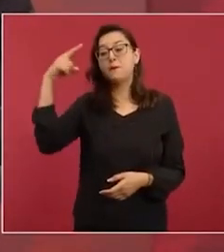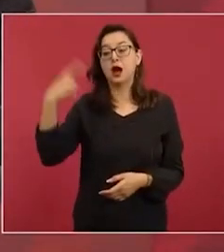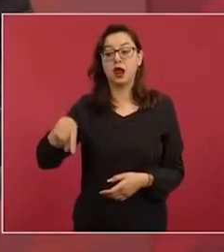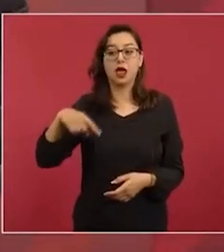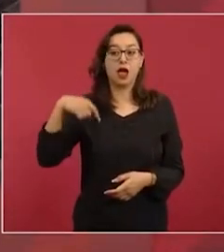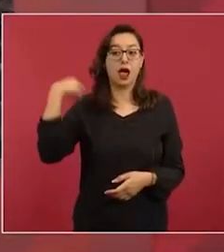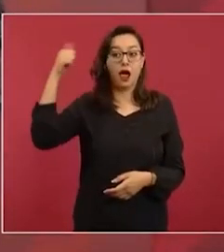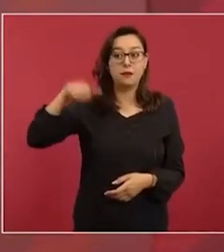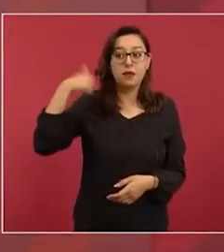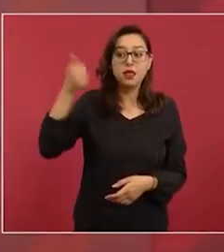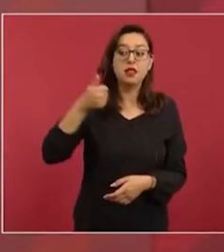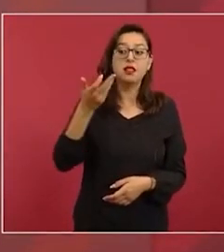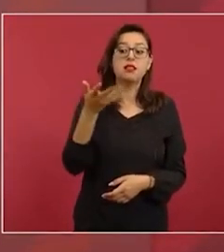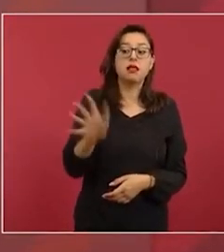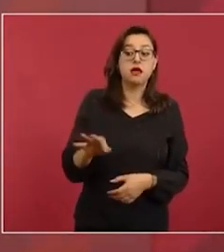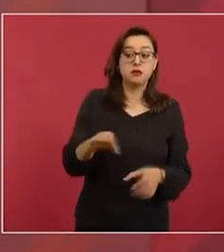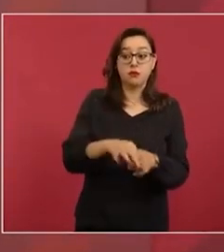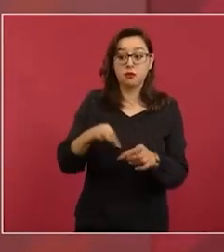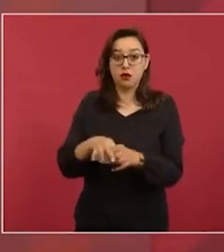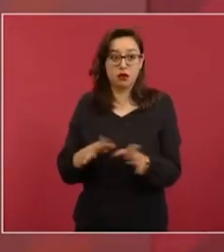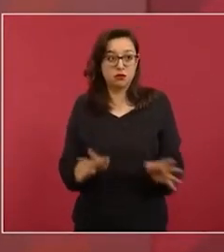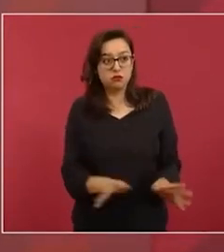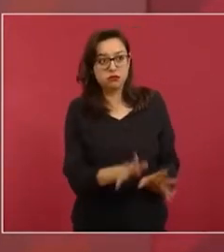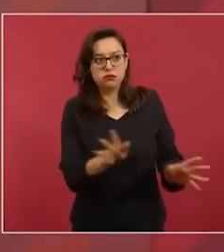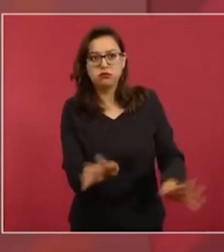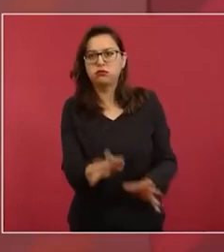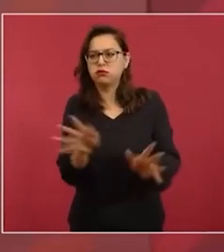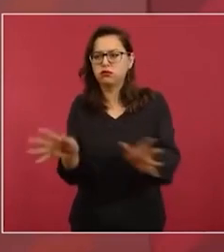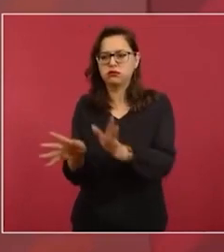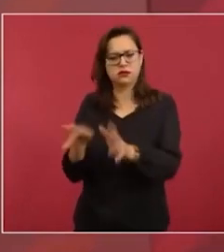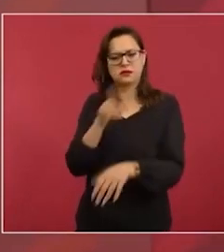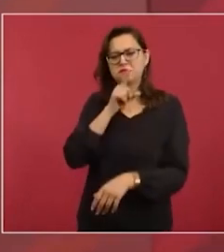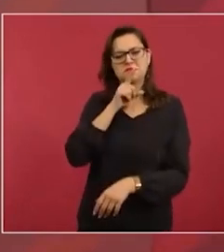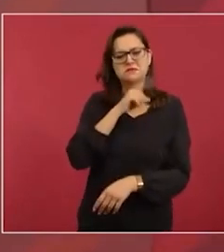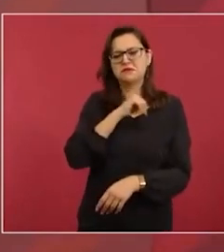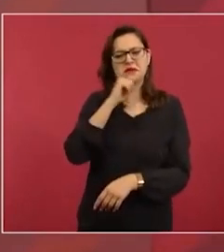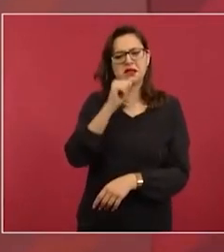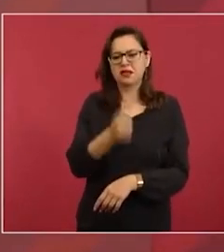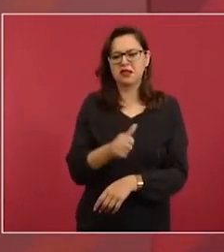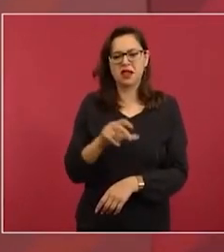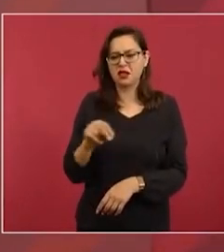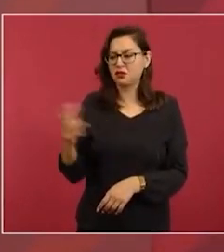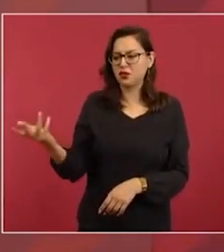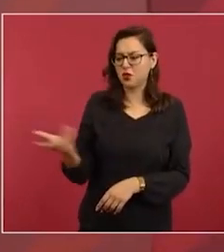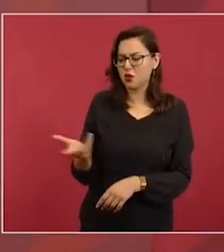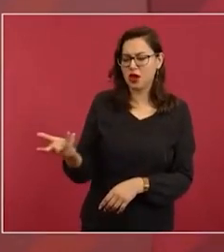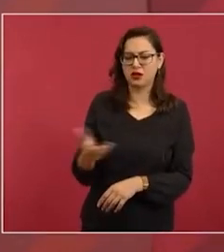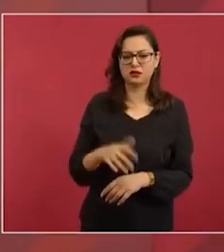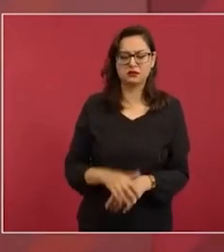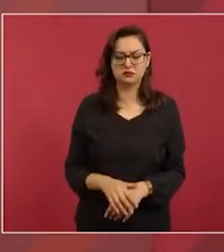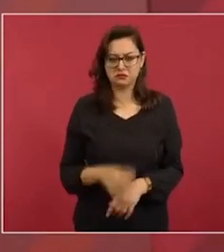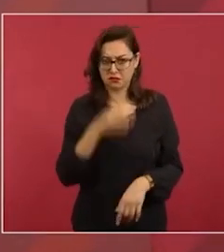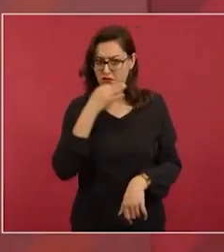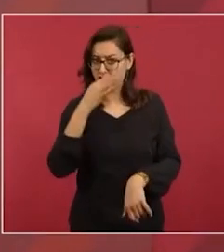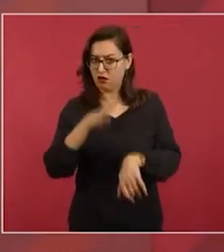se tranquilicen, se serenen